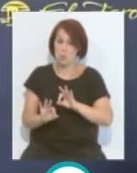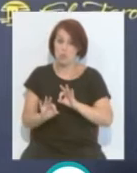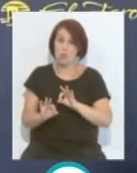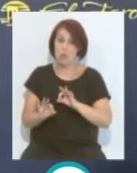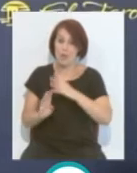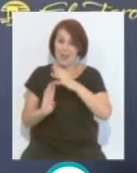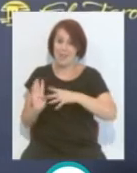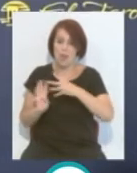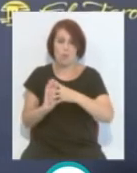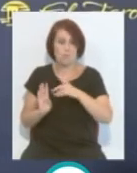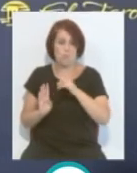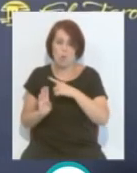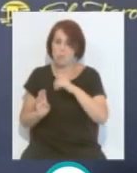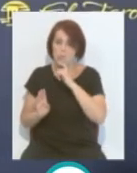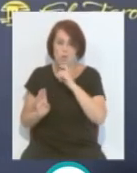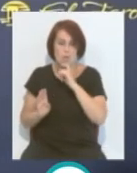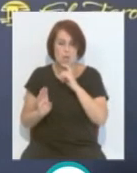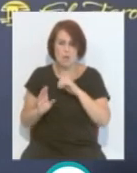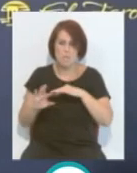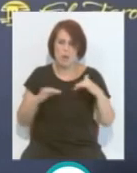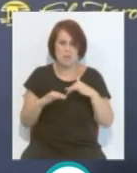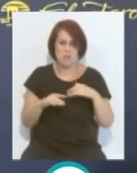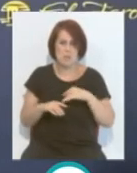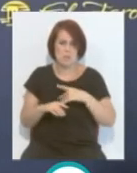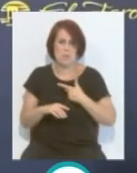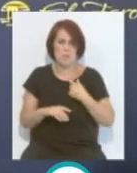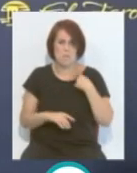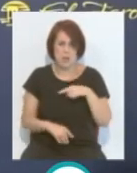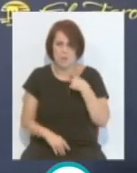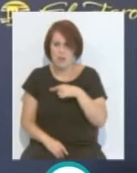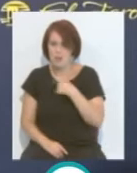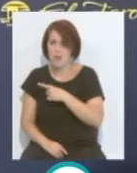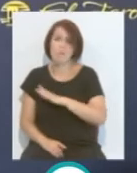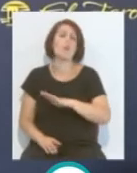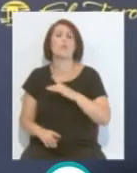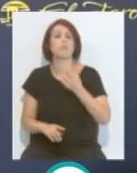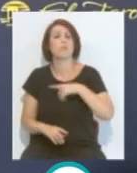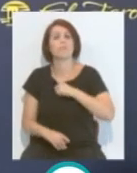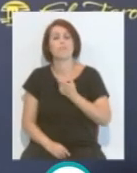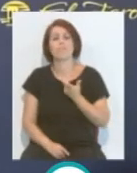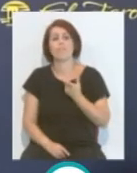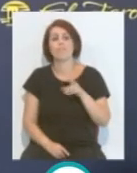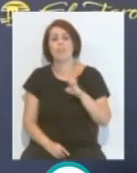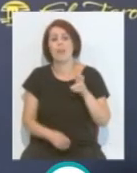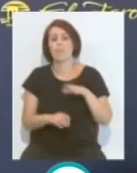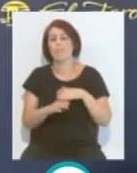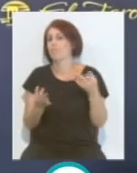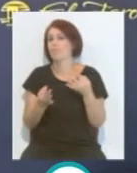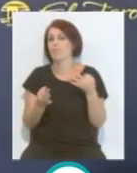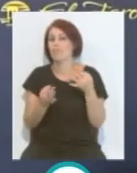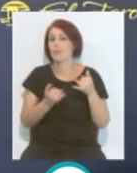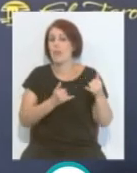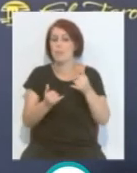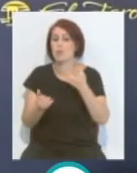tramo del calendario que fue muy complicado, que se nos juntaron varios partidos, pero que también yo creo que nos sirvió para darnos cuenta cuál era nuestro